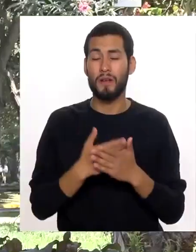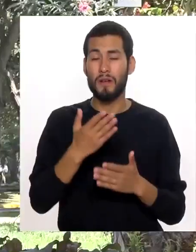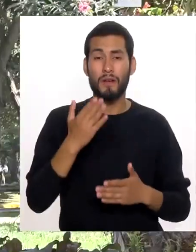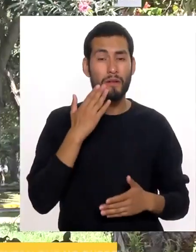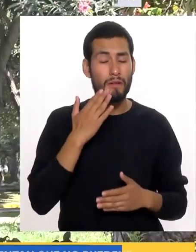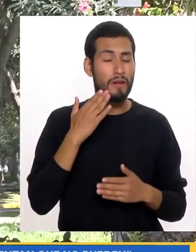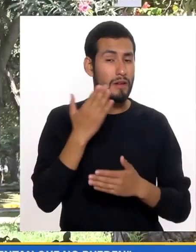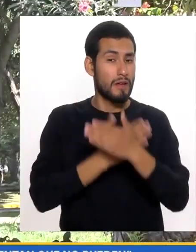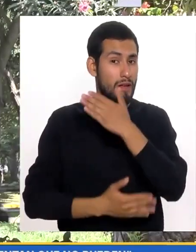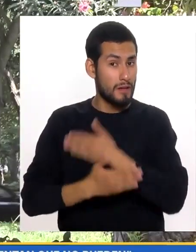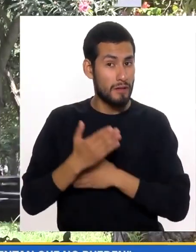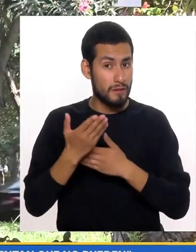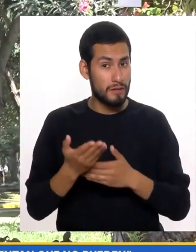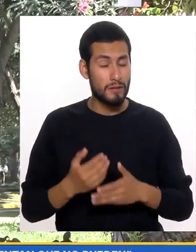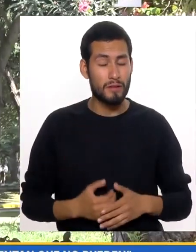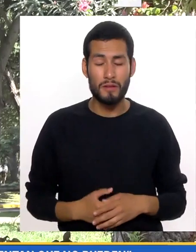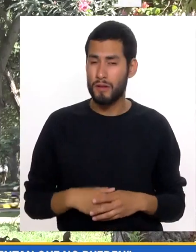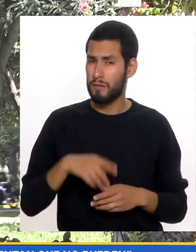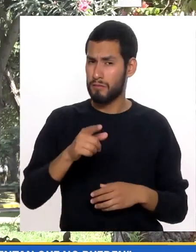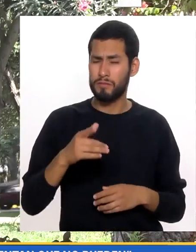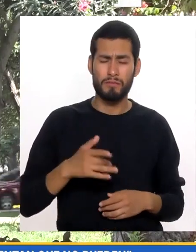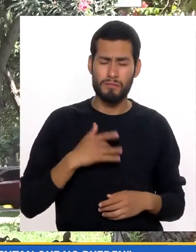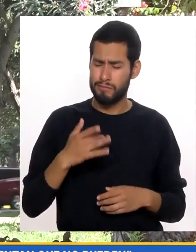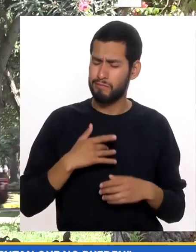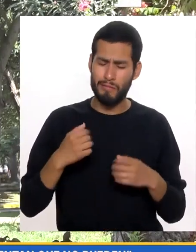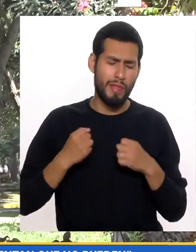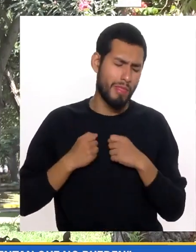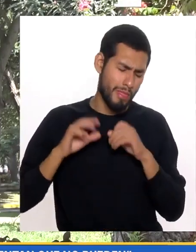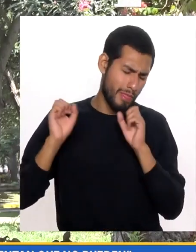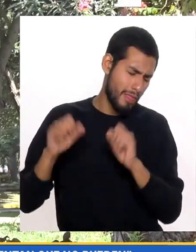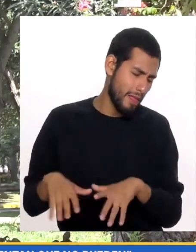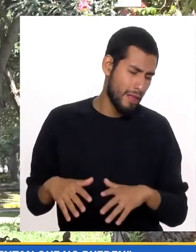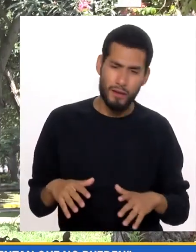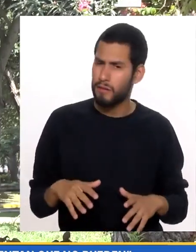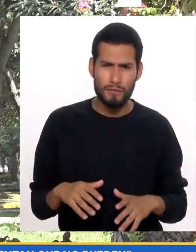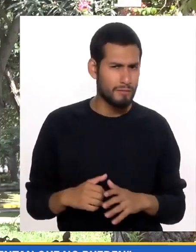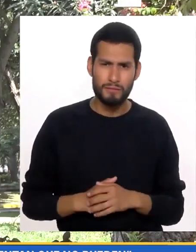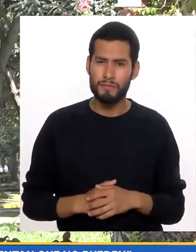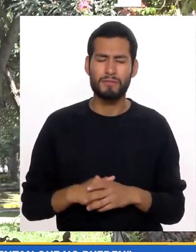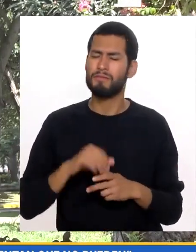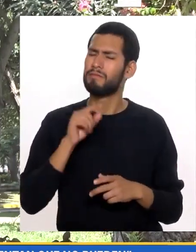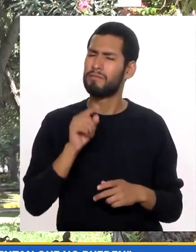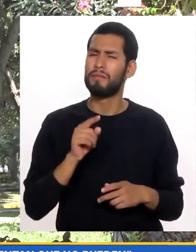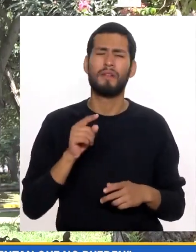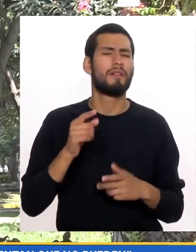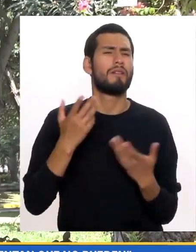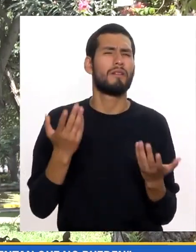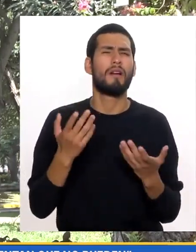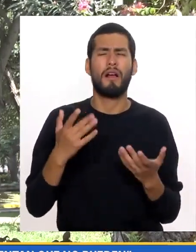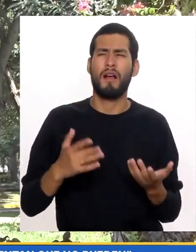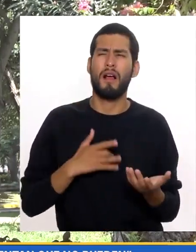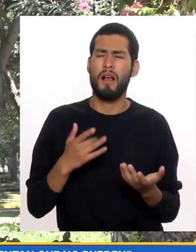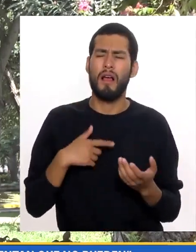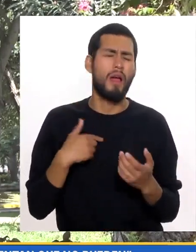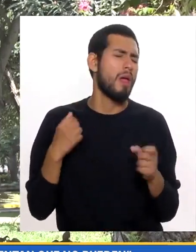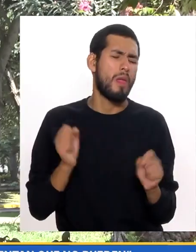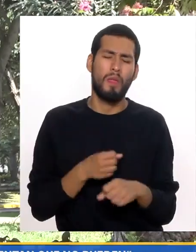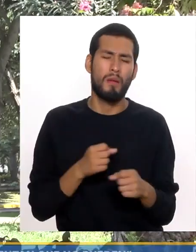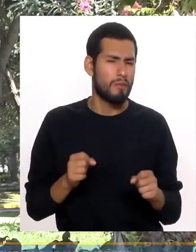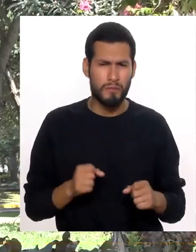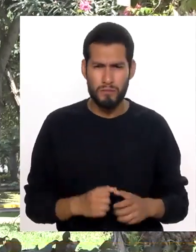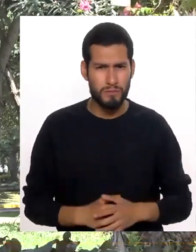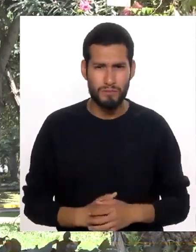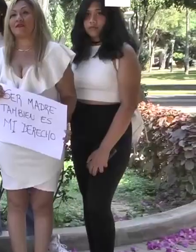A todas las mamitas Con discapacidad No se sientan rendidas Ni tampoco No se